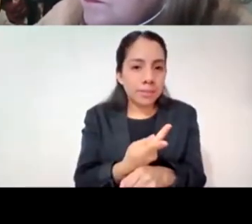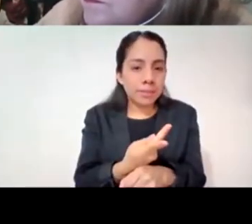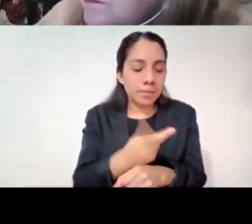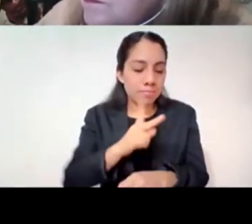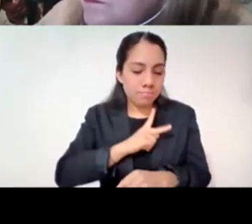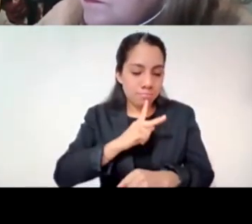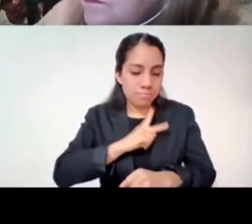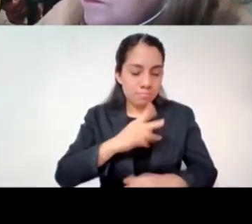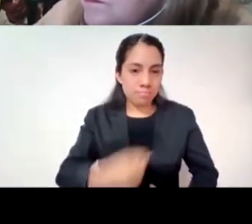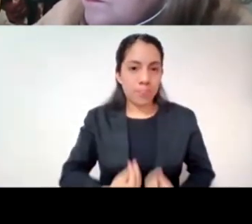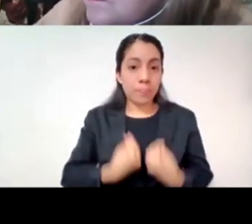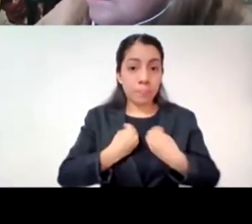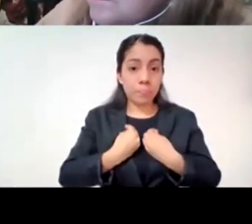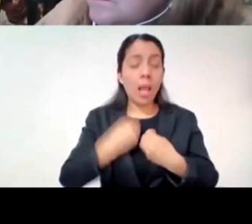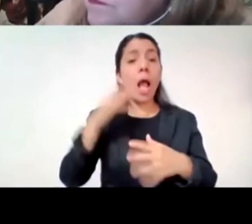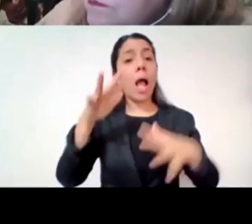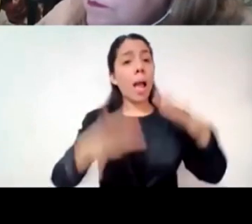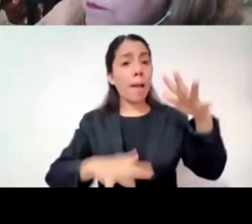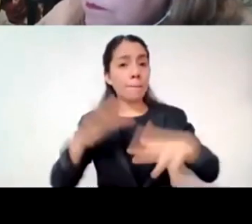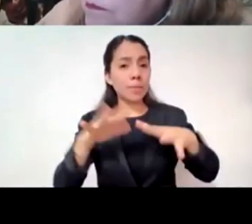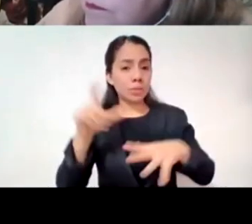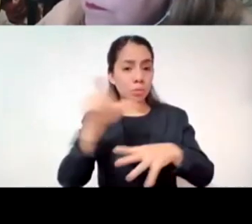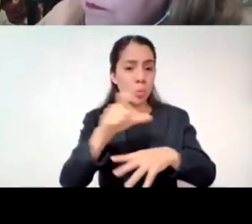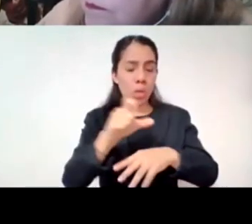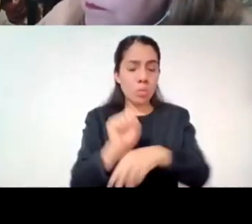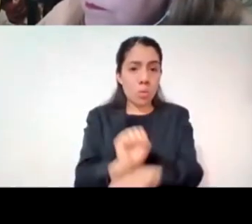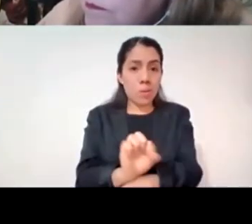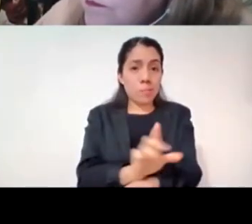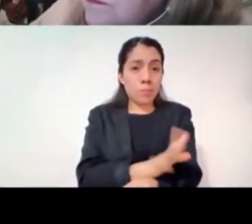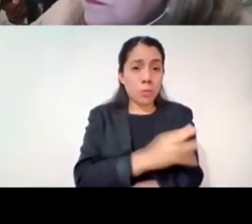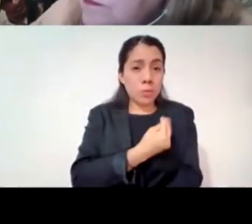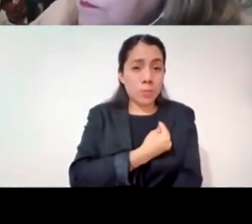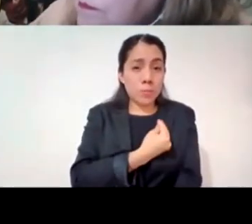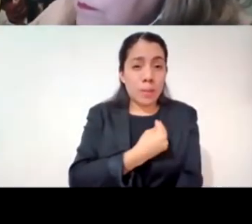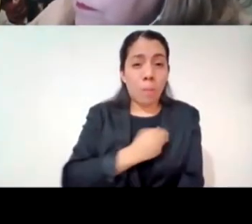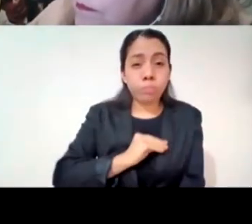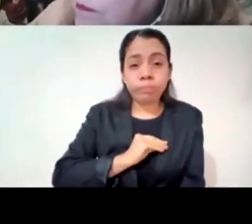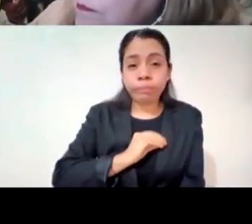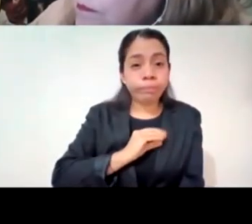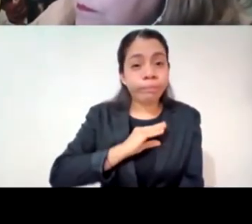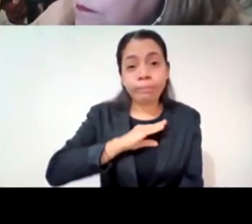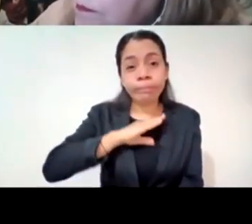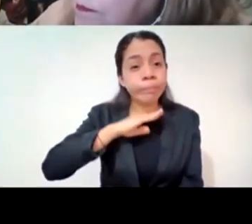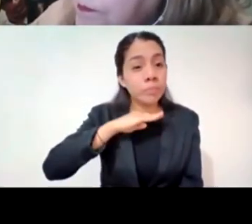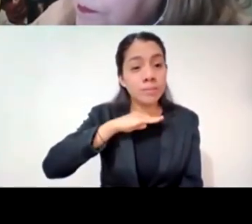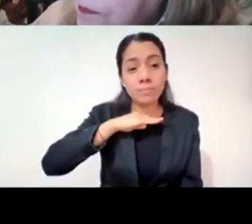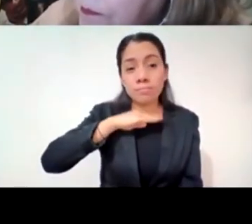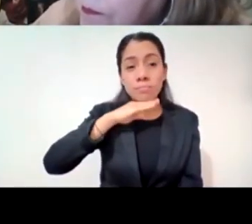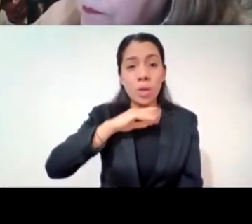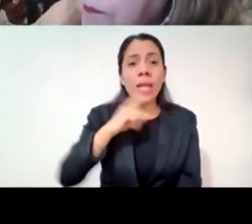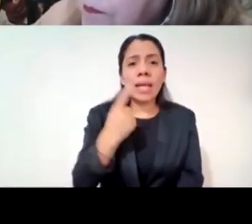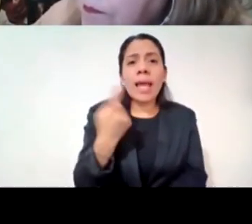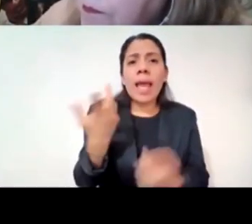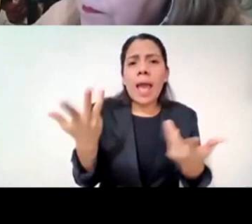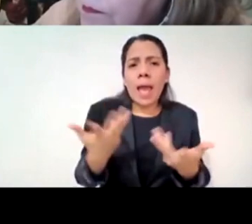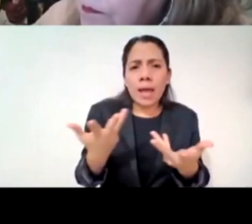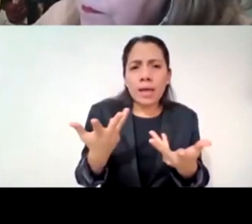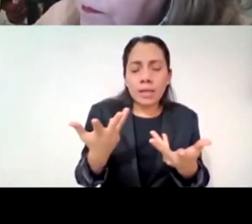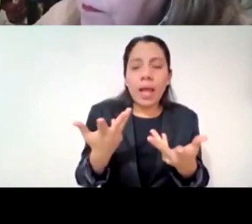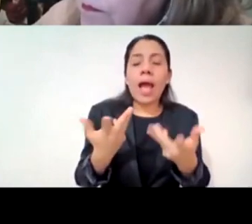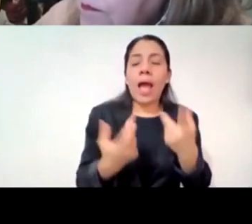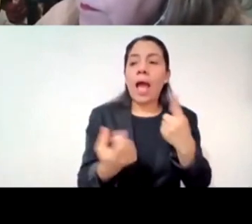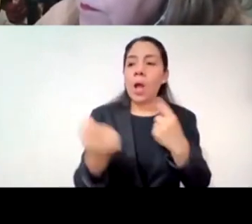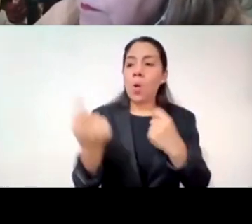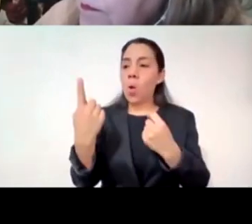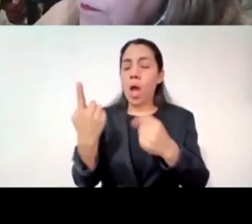como lo que está sucediendo en los tiempos del COVID es que reúne dos características de lo que se puede o los